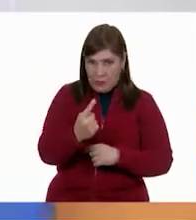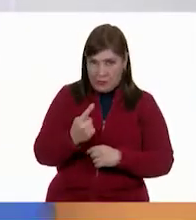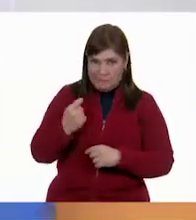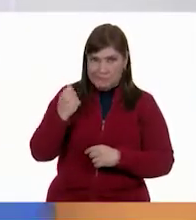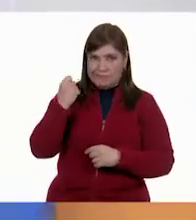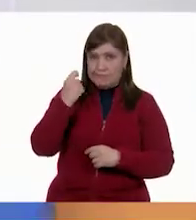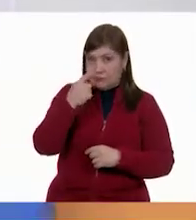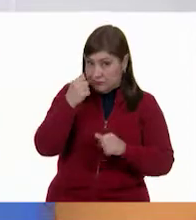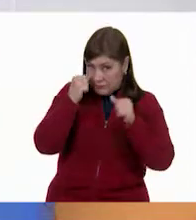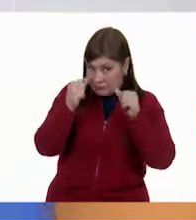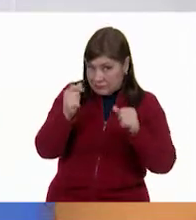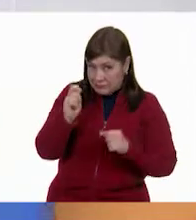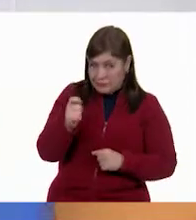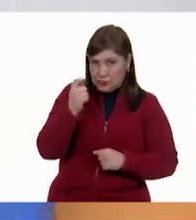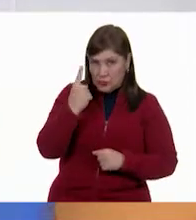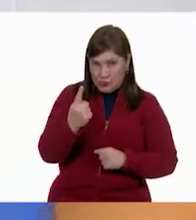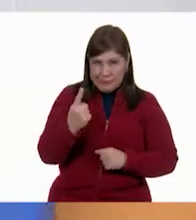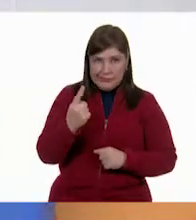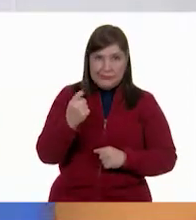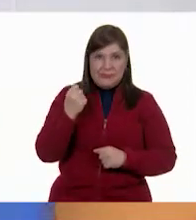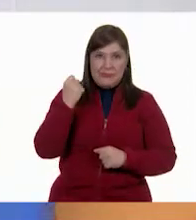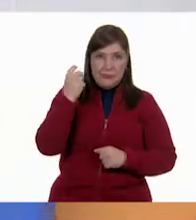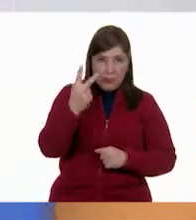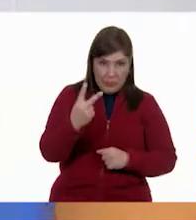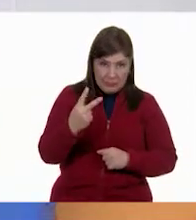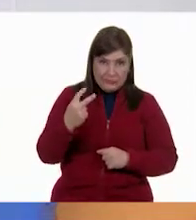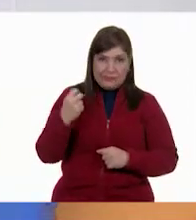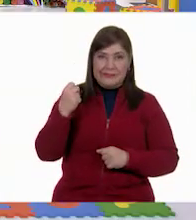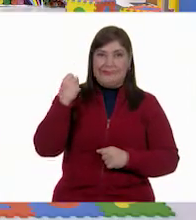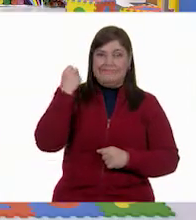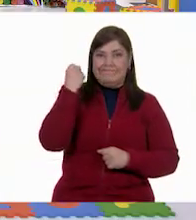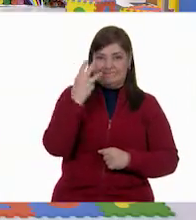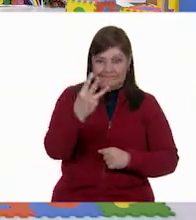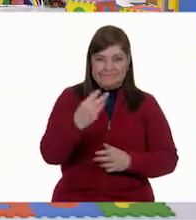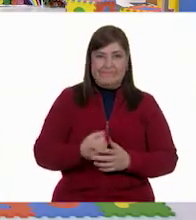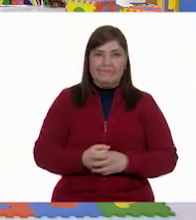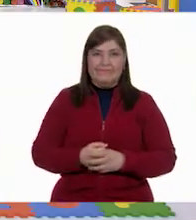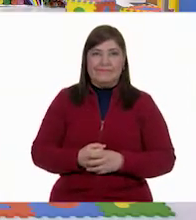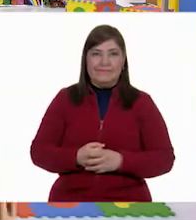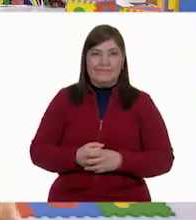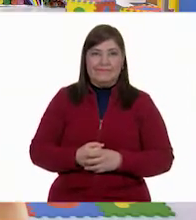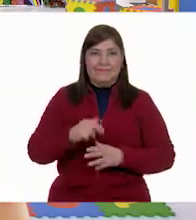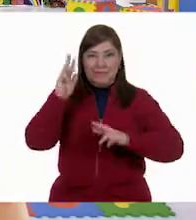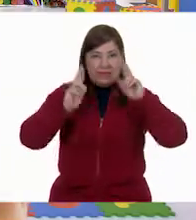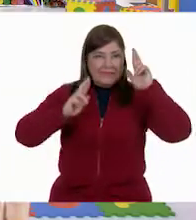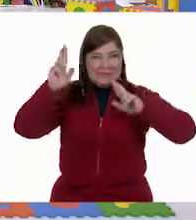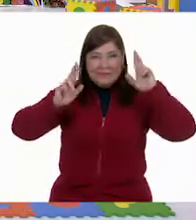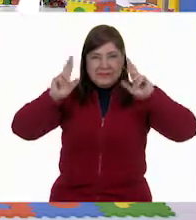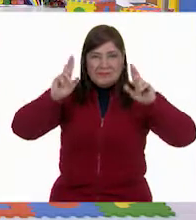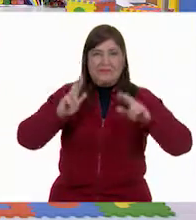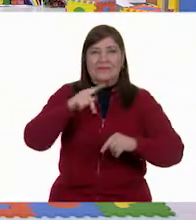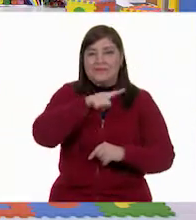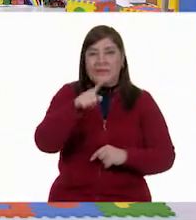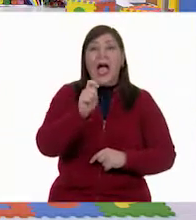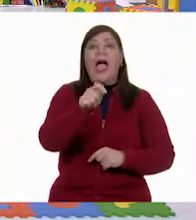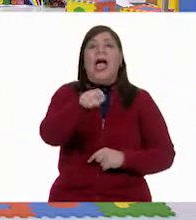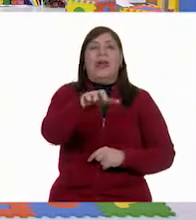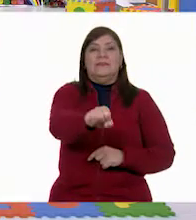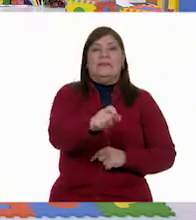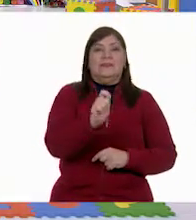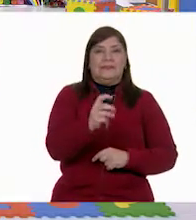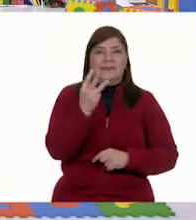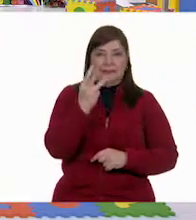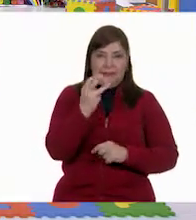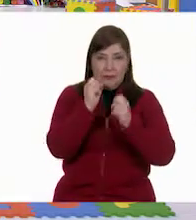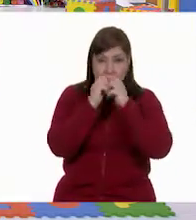Pongan mucha atención, ¿eh? Uno. Uno. Dos. Tres. Tres. Tres. Tres